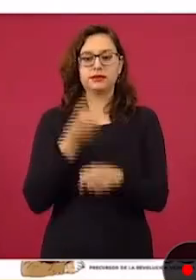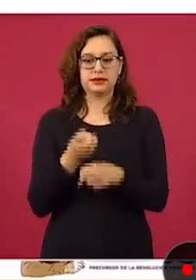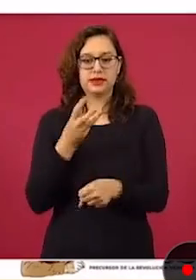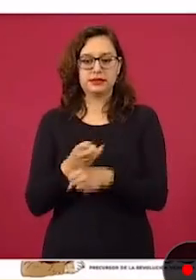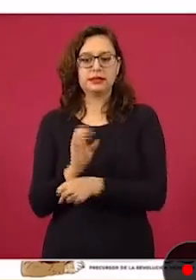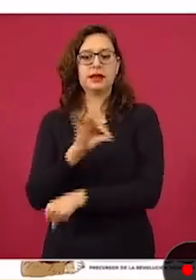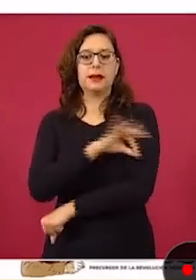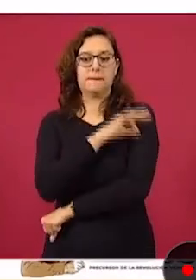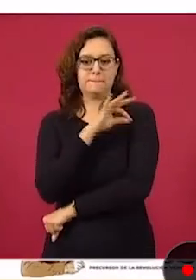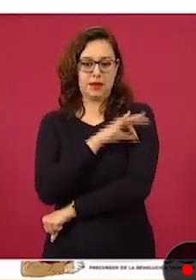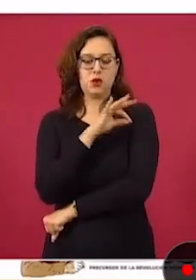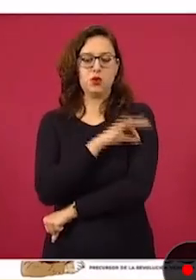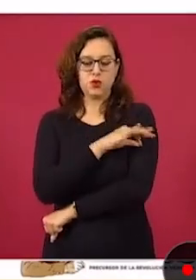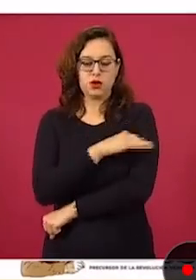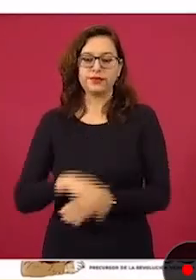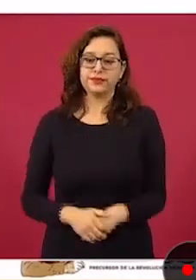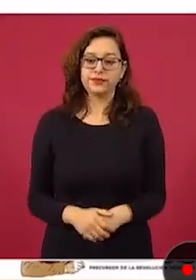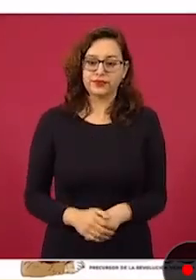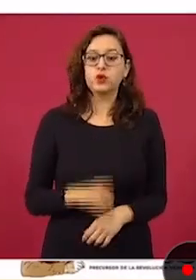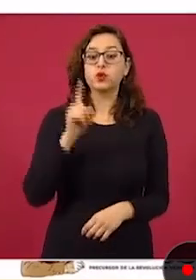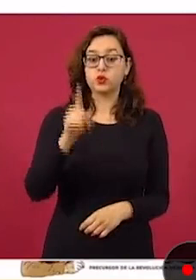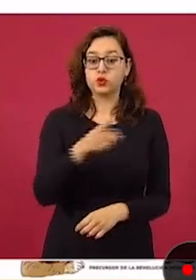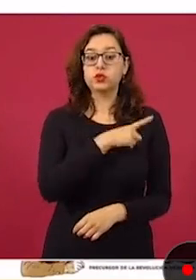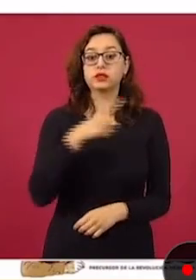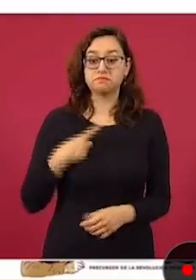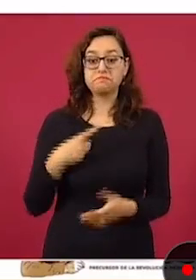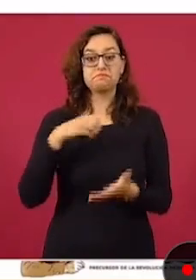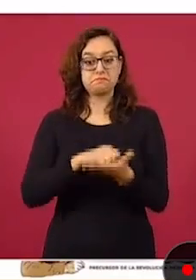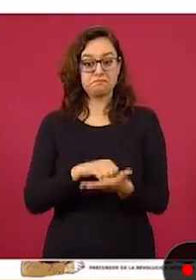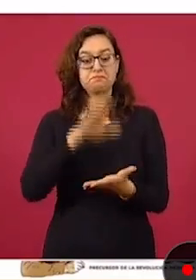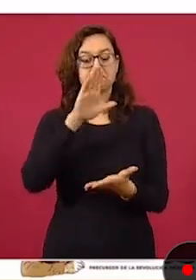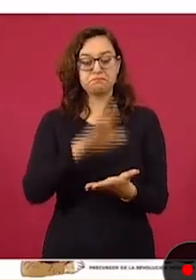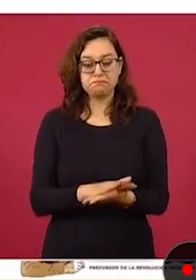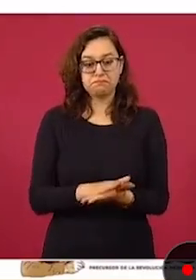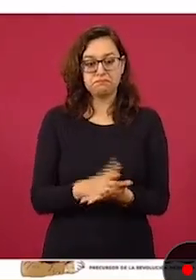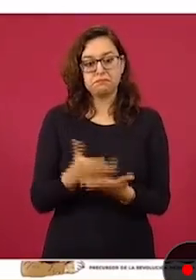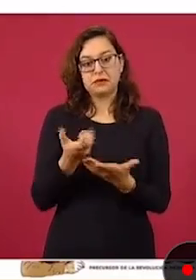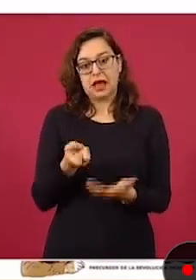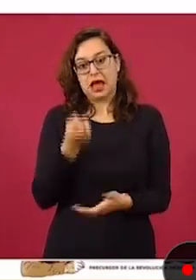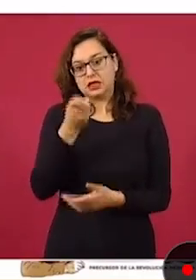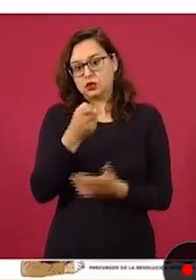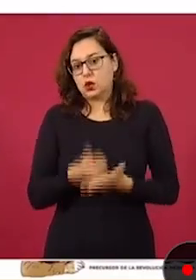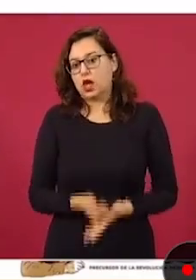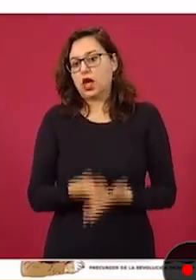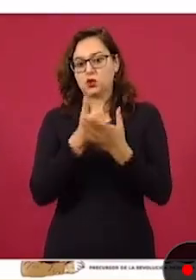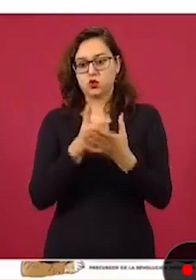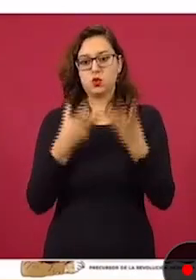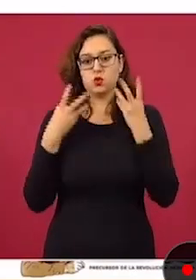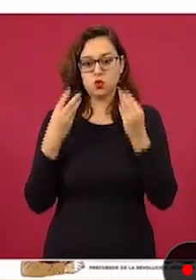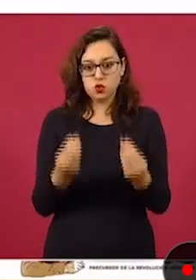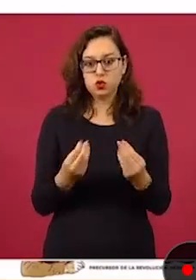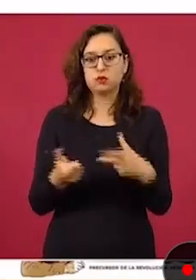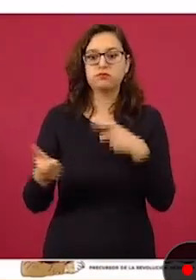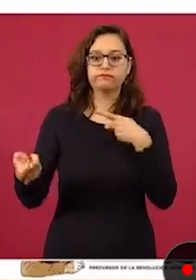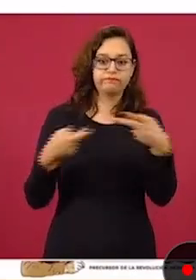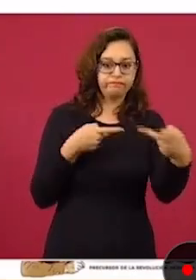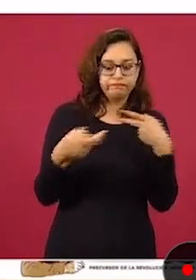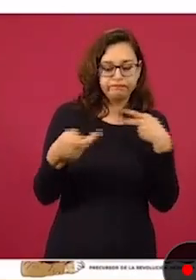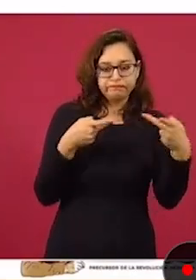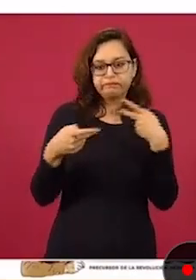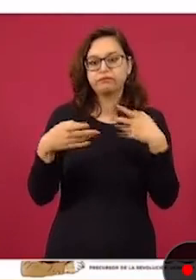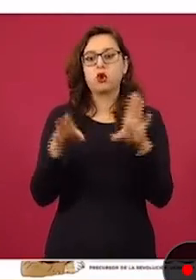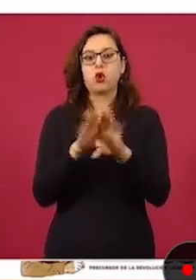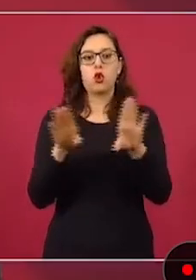Cuatro meses o más. Pero ya regístrese. Recordar que este pre-registro nos ayuda mucho para planear la